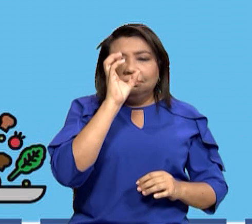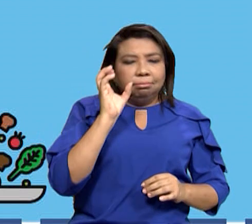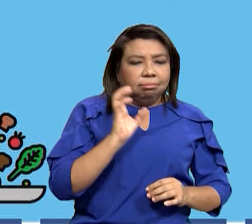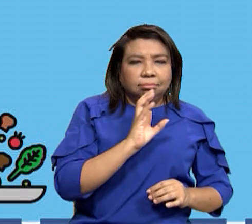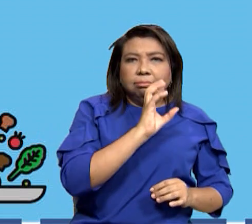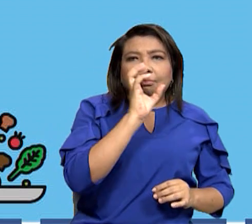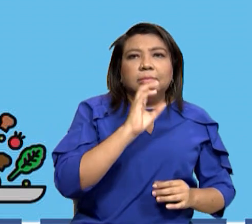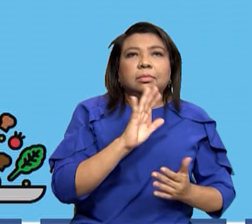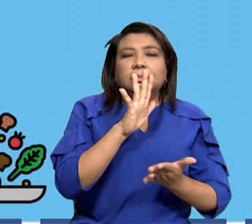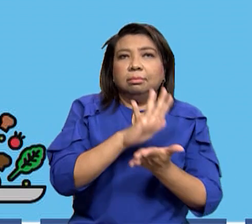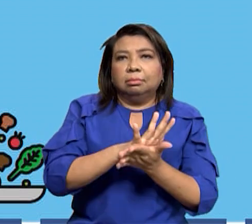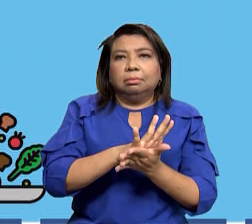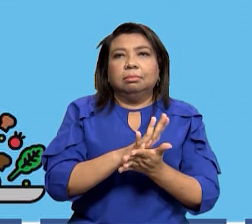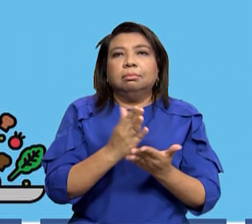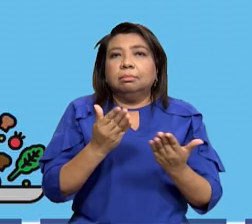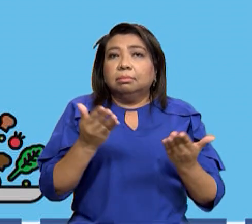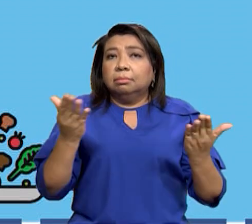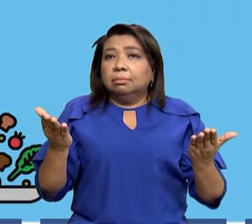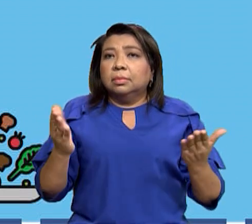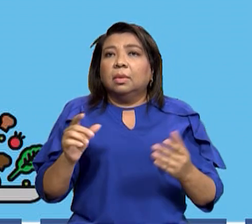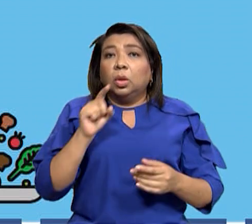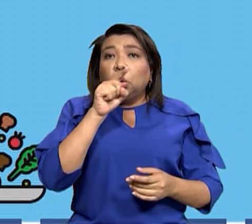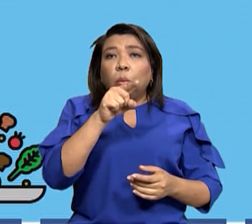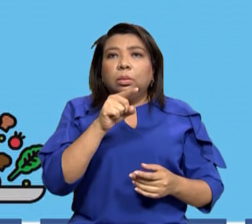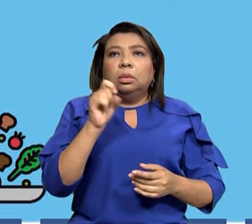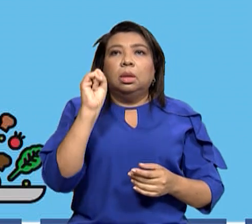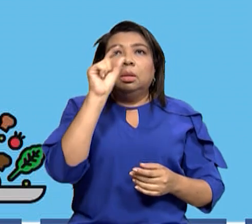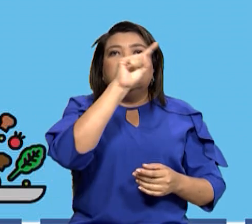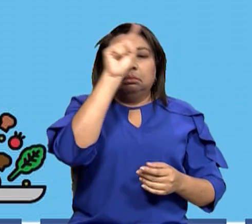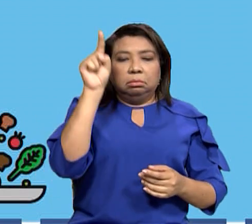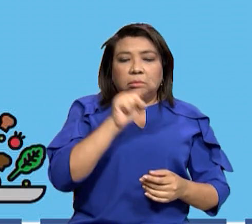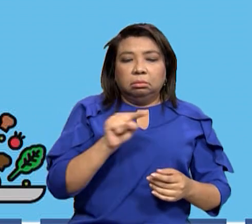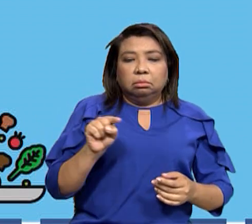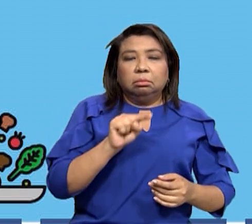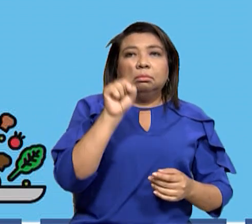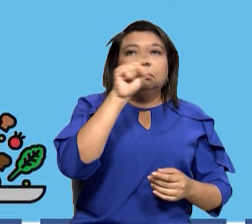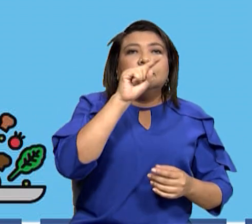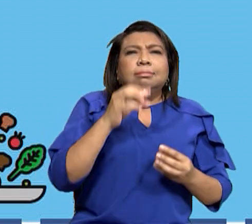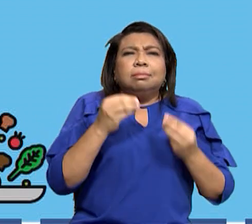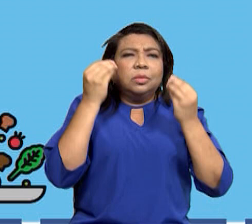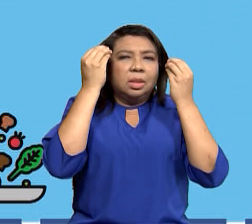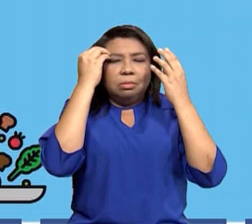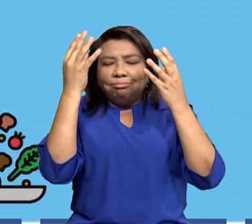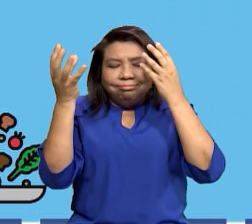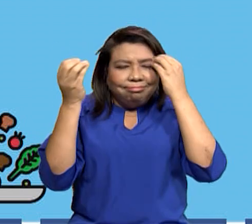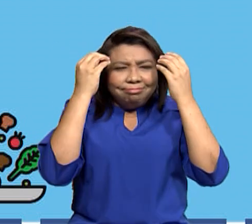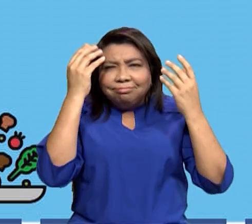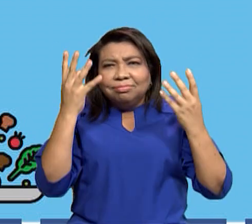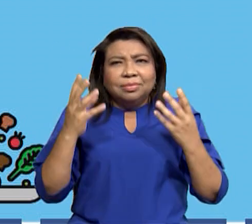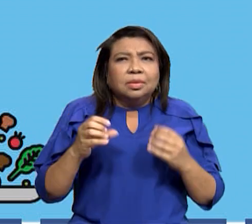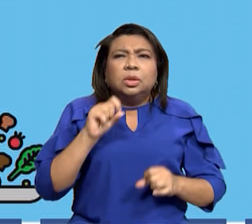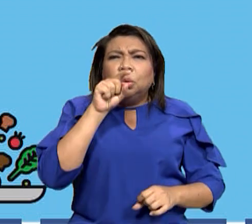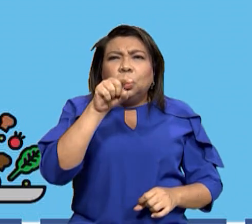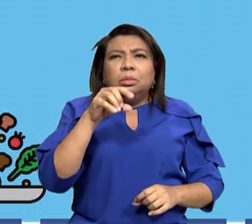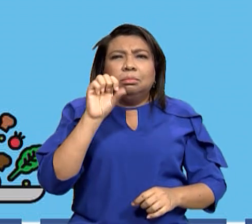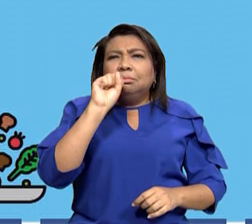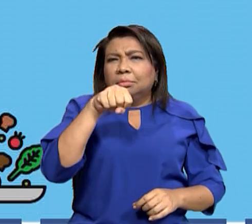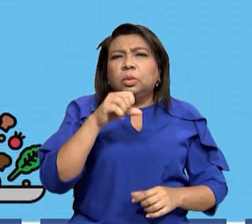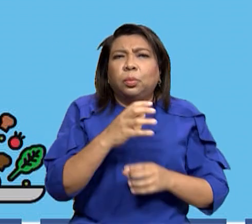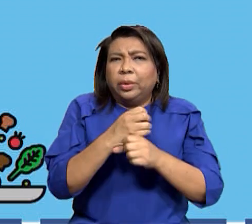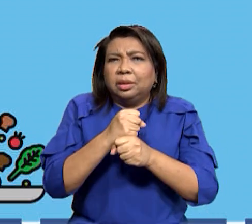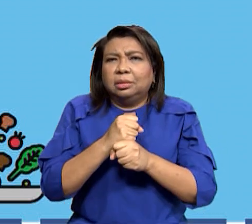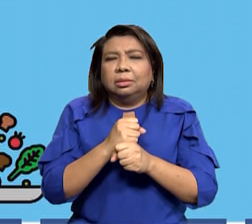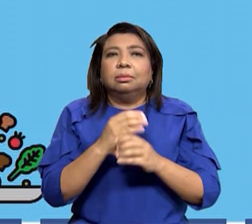utilizar Para hacer un propio laberinto Recuerda que un laberinto Es mucha creatividad Mucha imaginación Y sé que eso Es